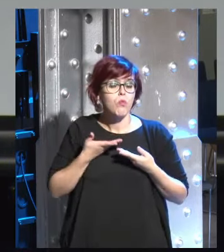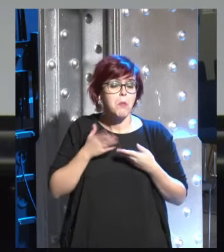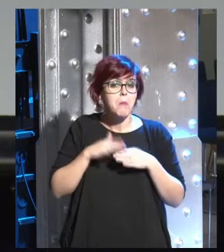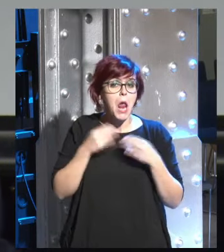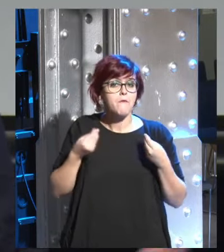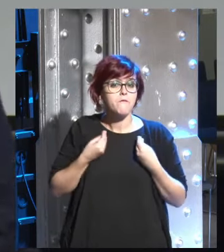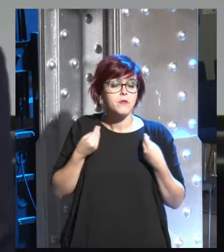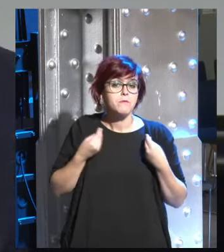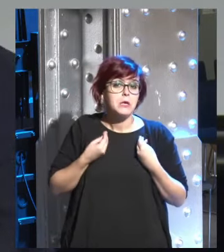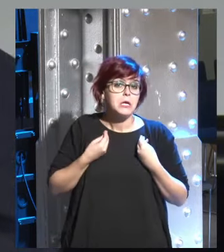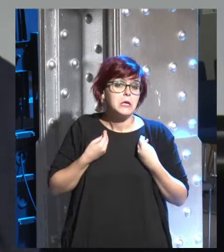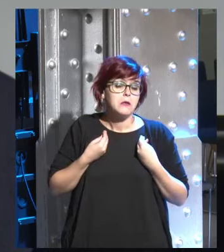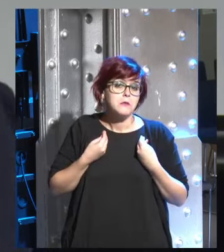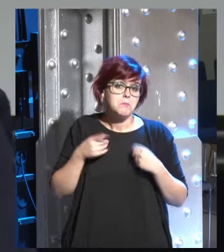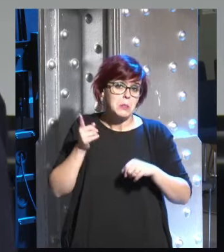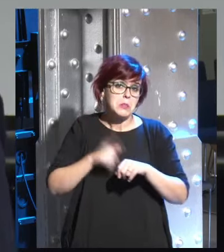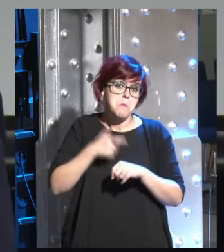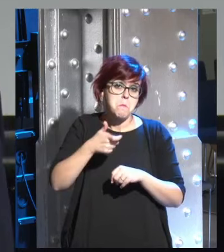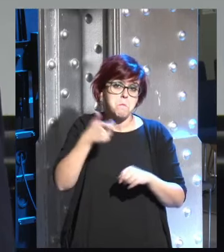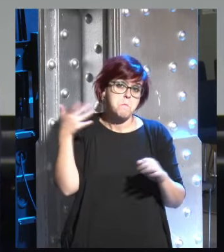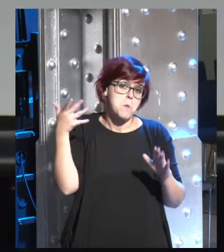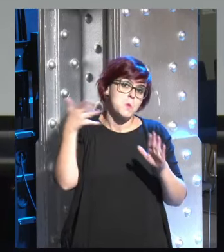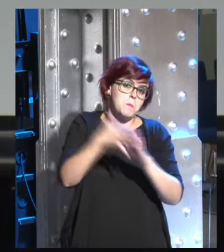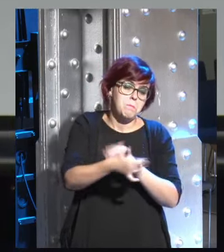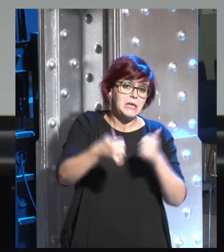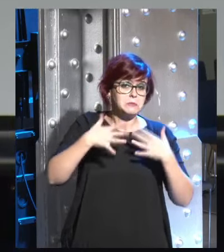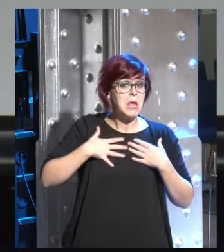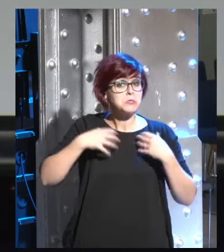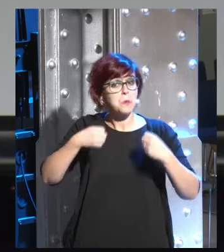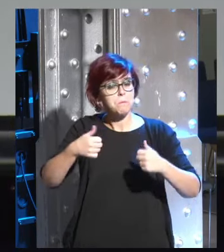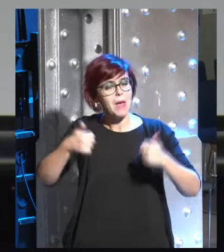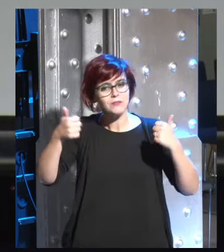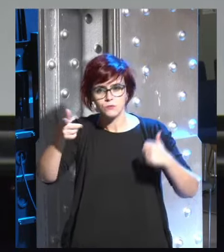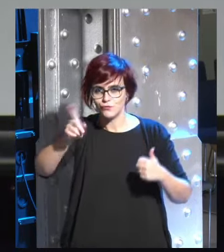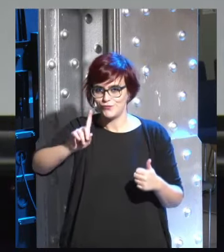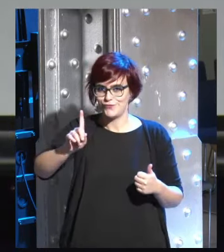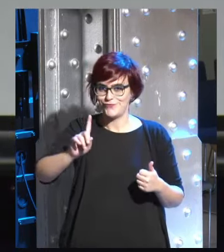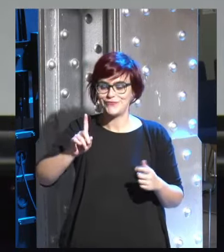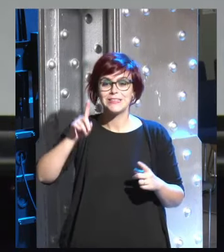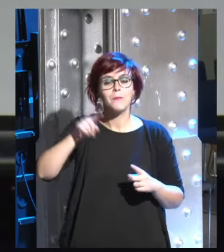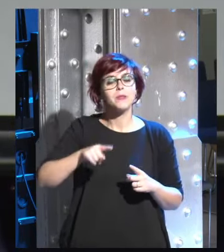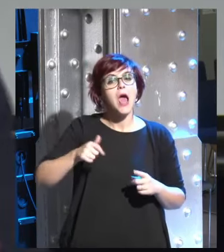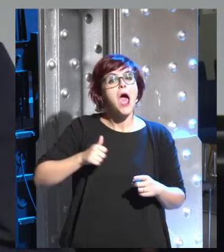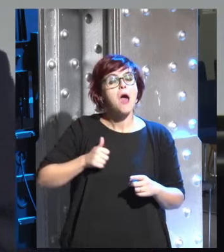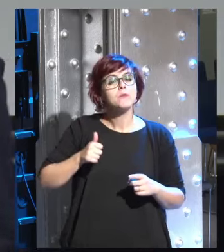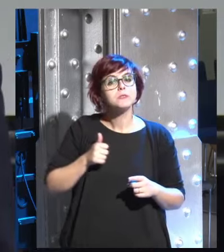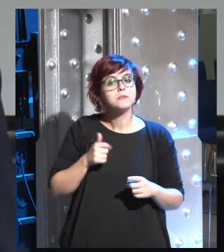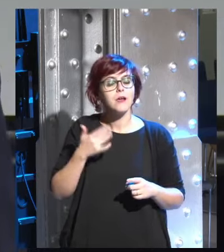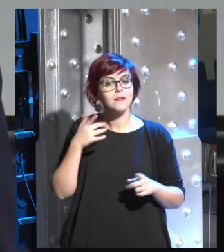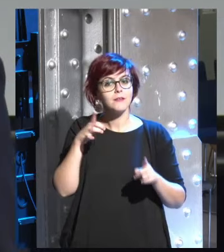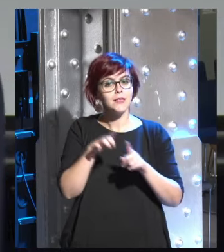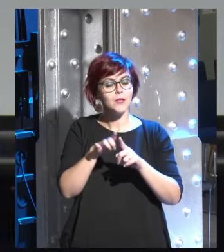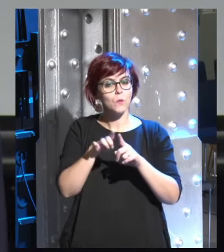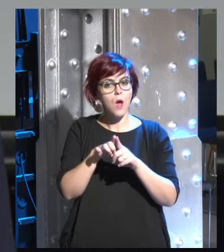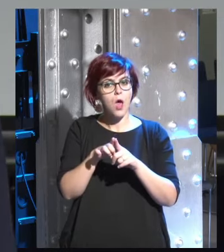vivir más tiempo y de una manera más sana más saludable sino también que va a aumentar el rendimiento